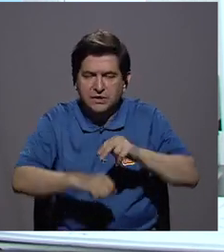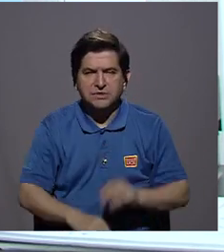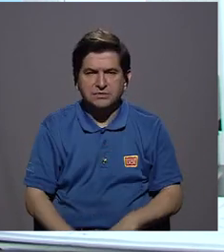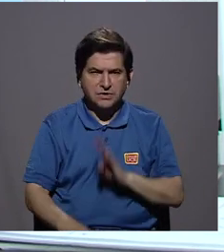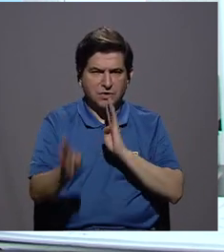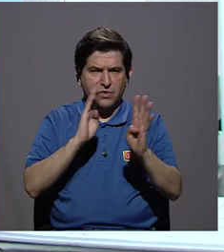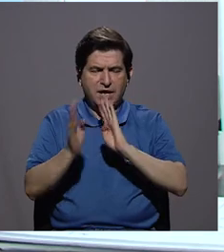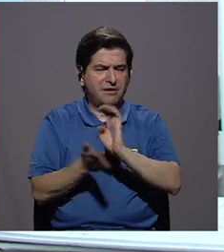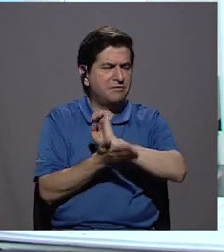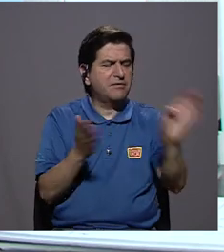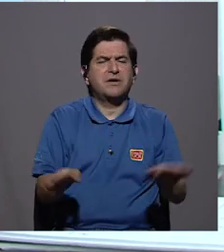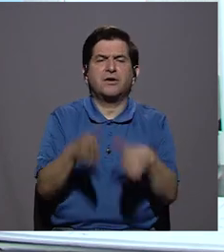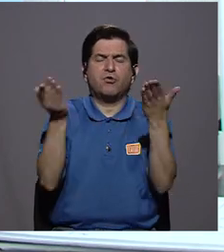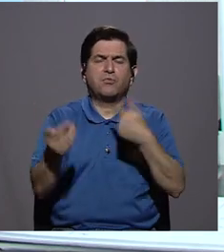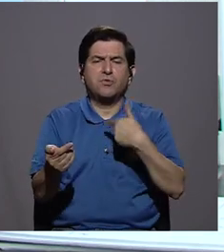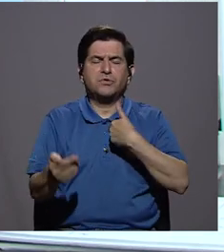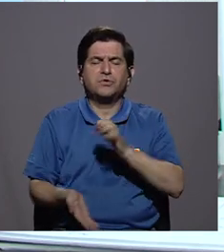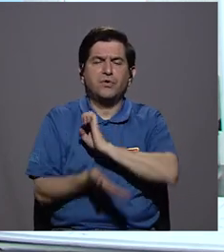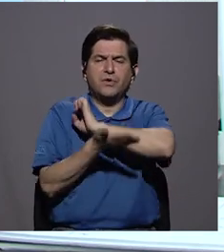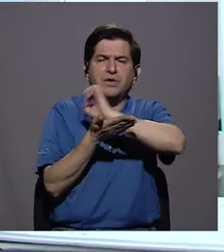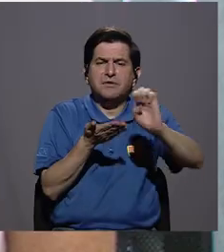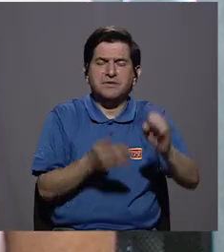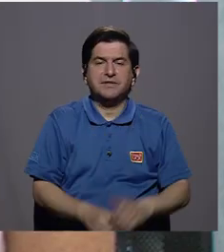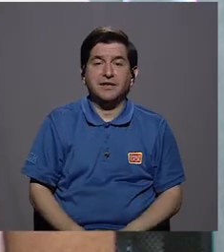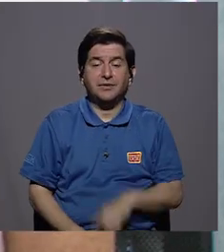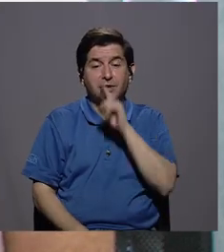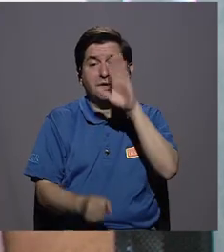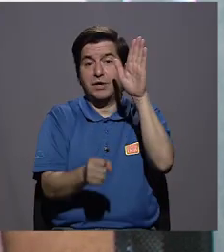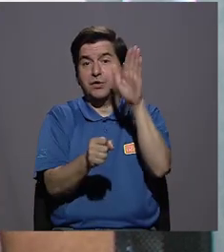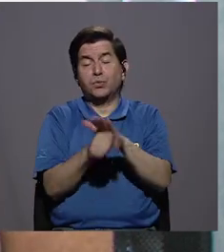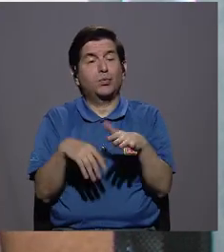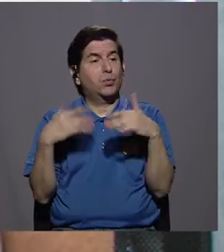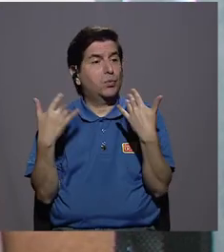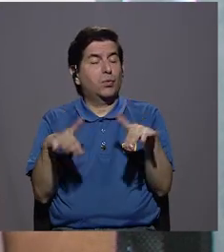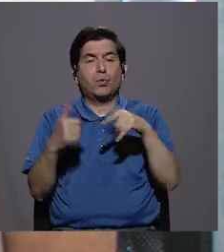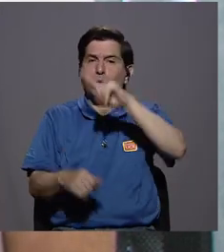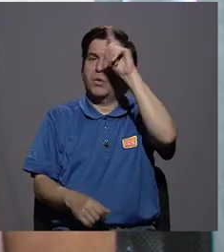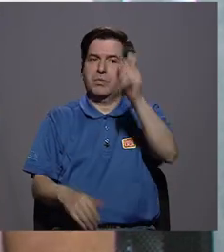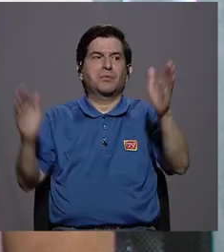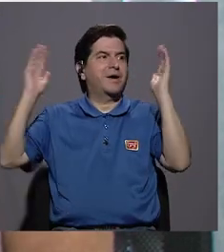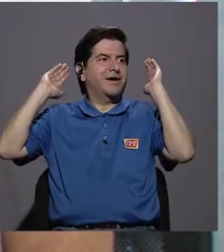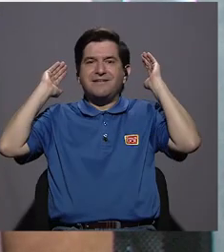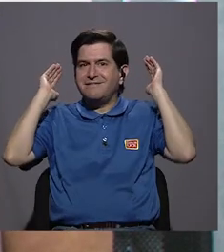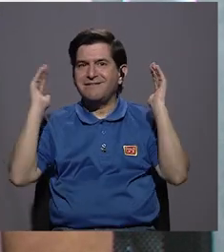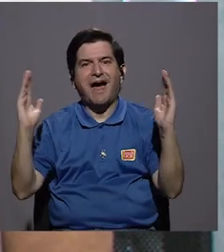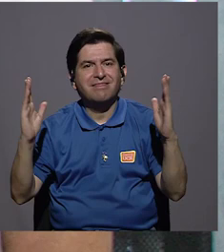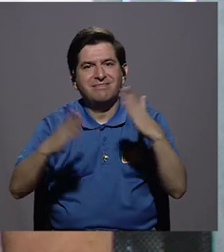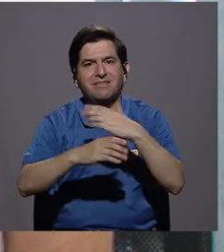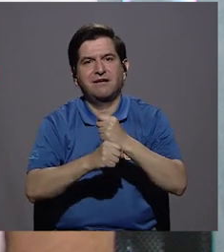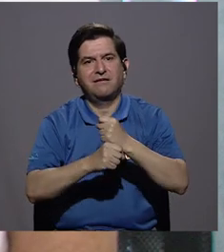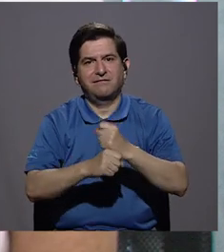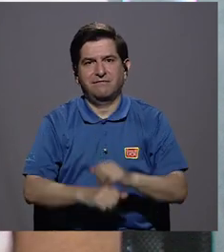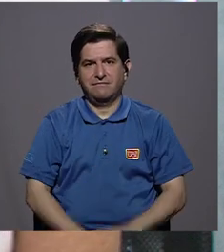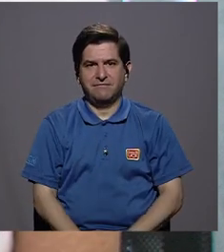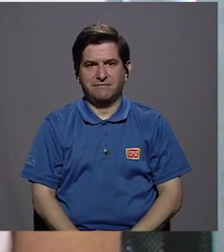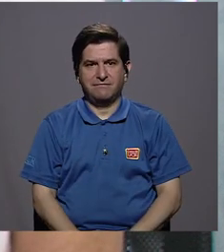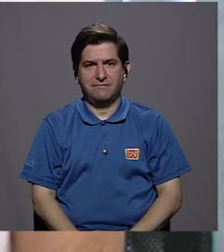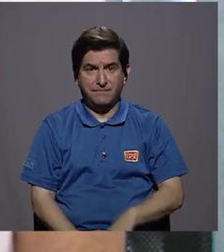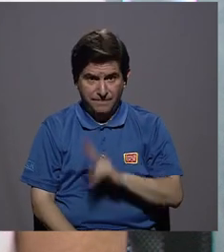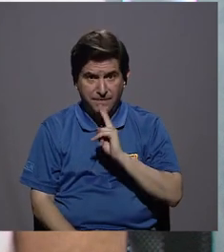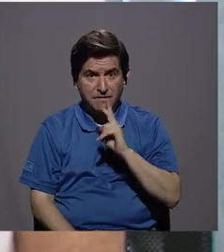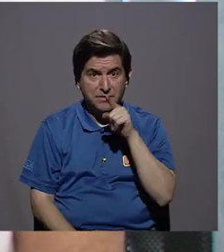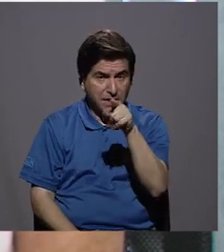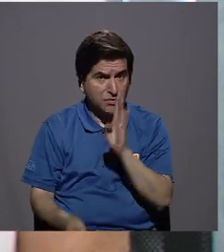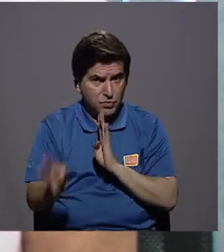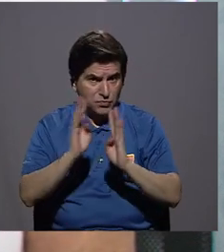quisiera que hablemos de prevención. ¿Cómo puedo evitar? Es un compromiso grandísimo porque es una pregunta enorme la que usted me está haciendo porque de